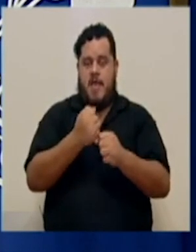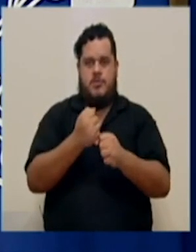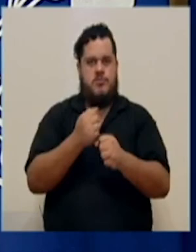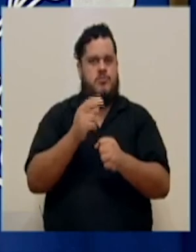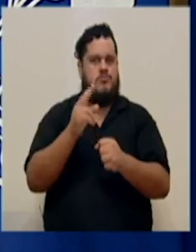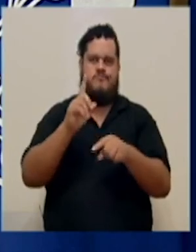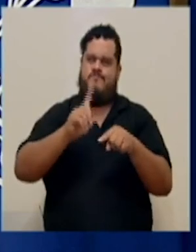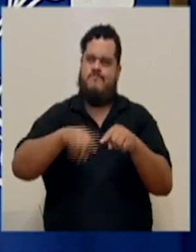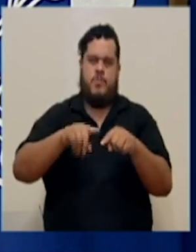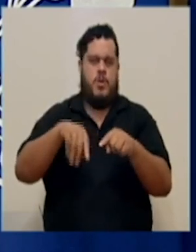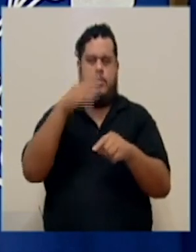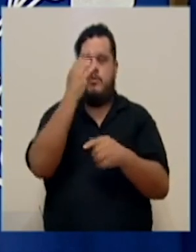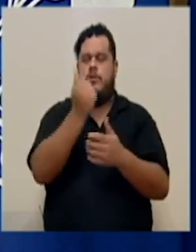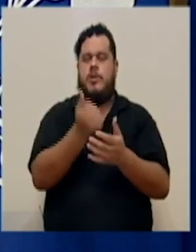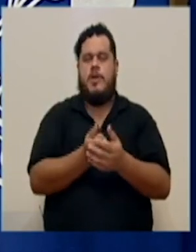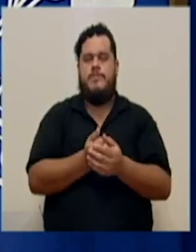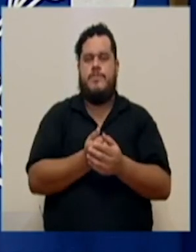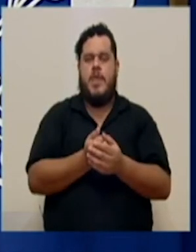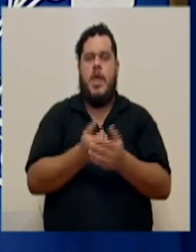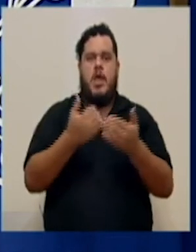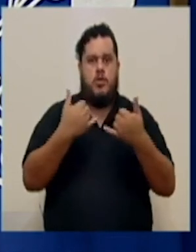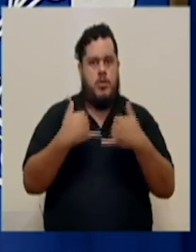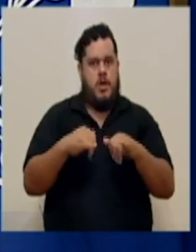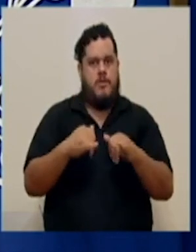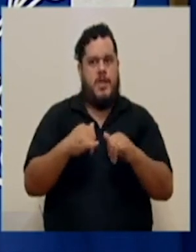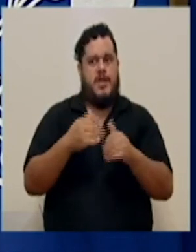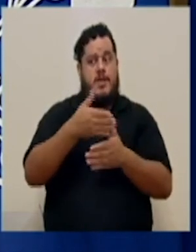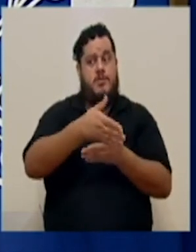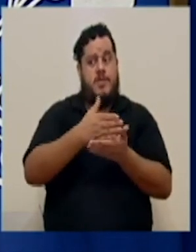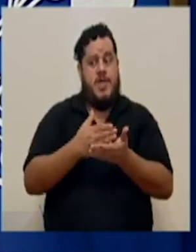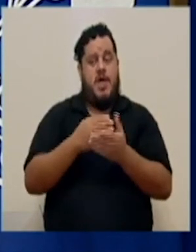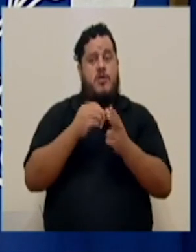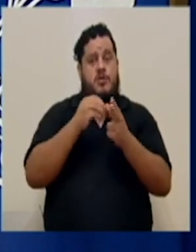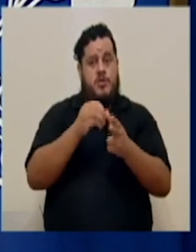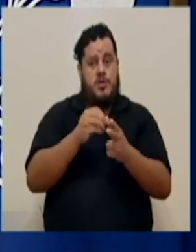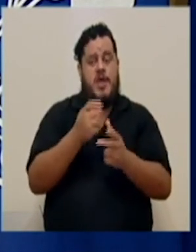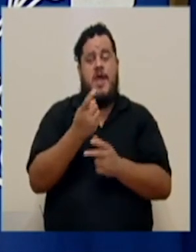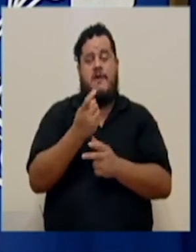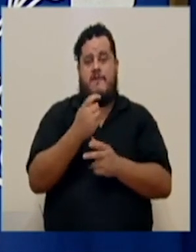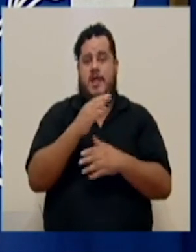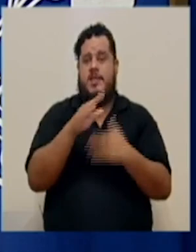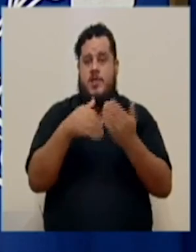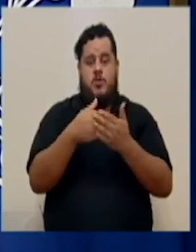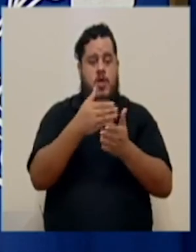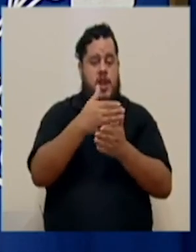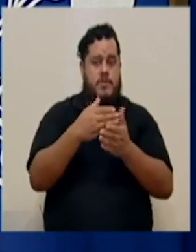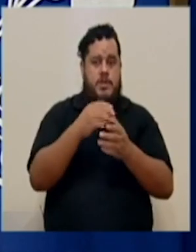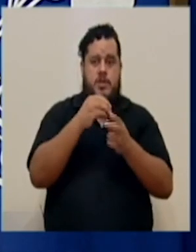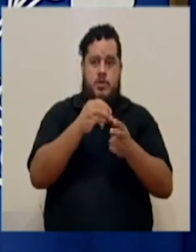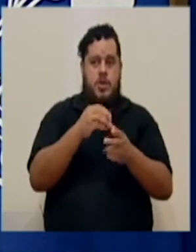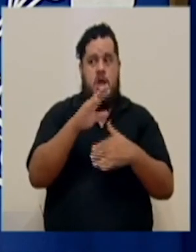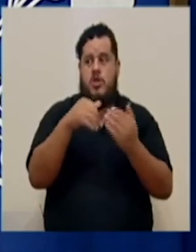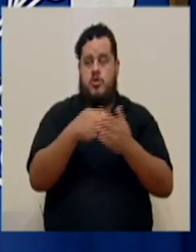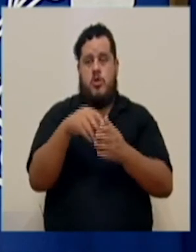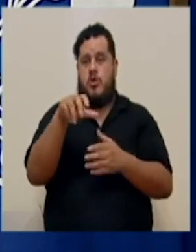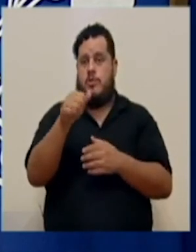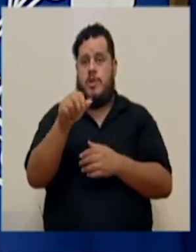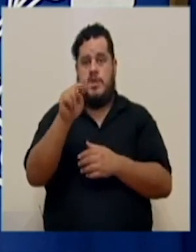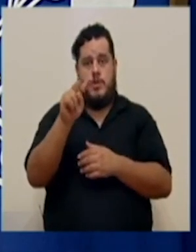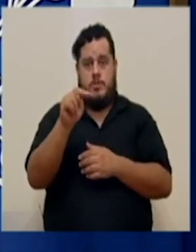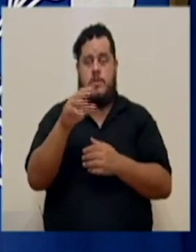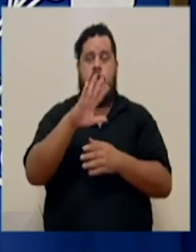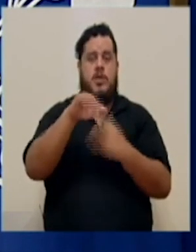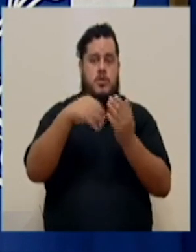porque todavía estamos mediados de octubre, falta todavía toda la mitad de octubre, todo el mes de noviembre y todo el mes de diciembre